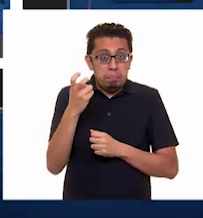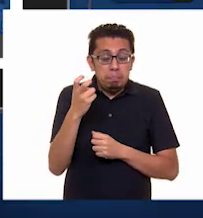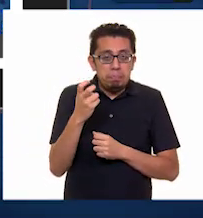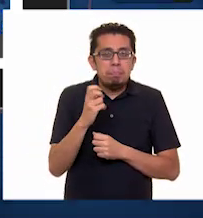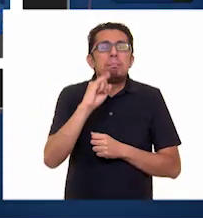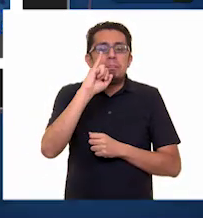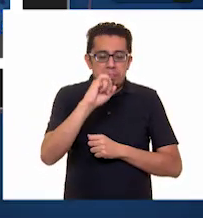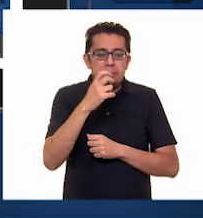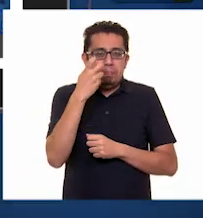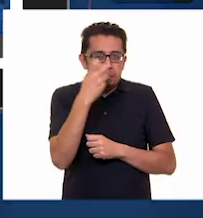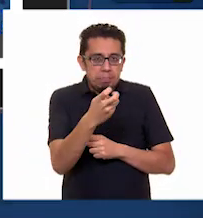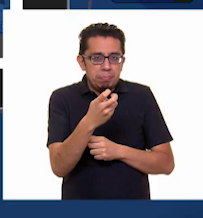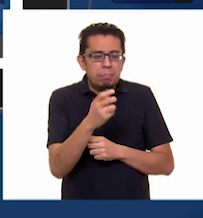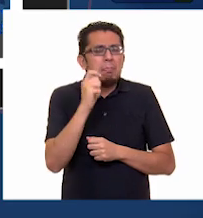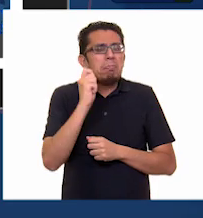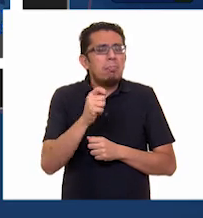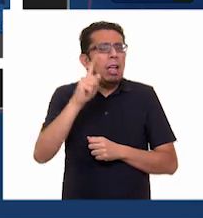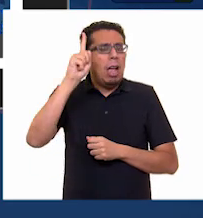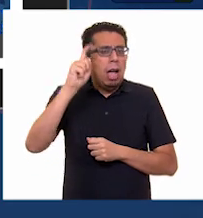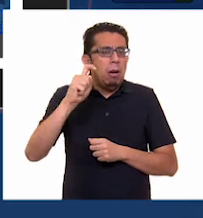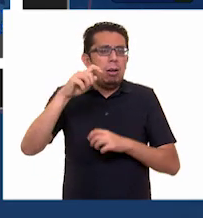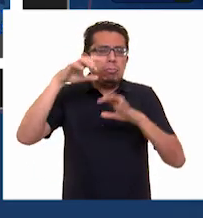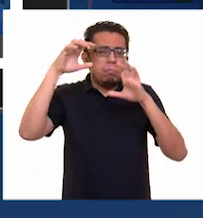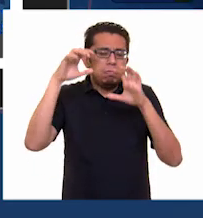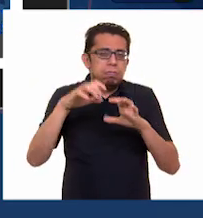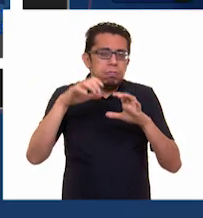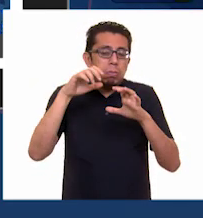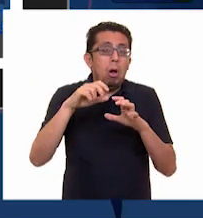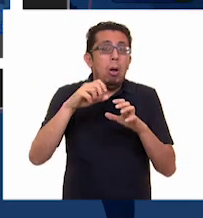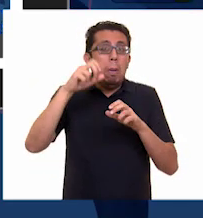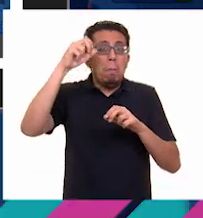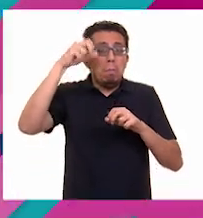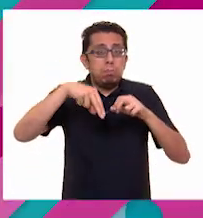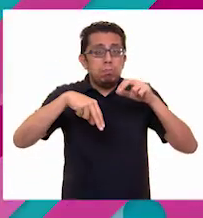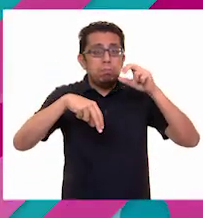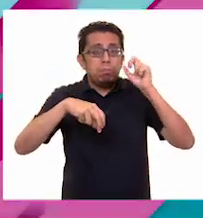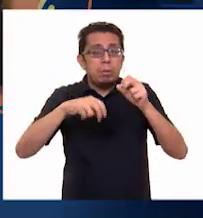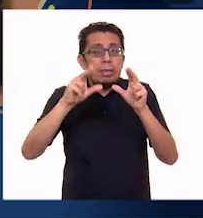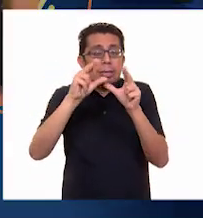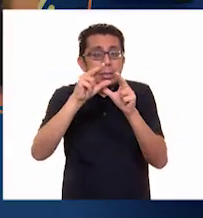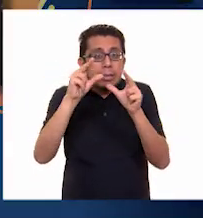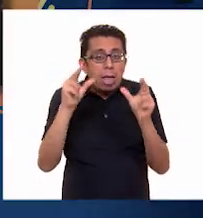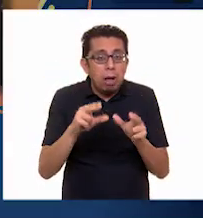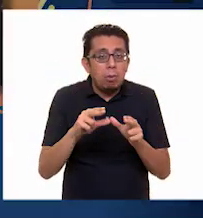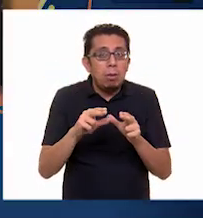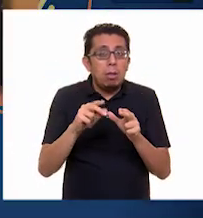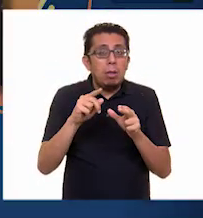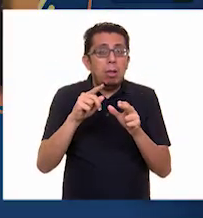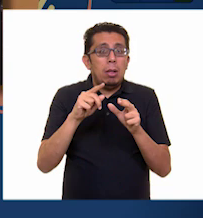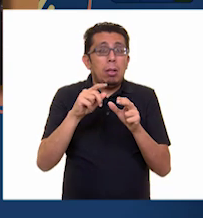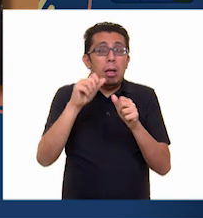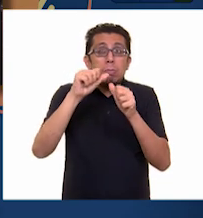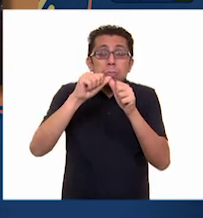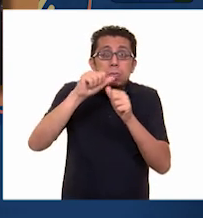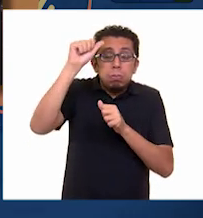La precipitación es la caída de agua, granizo o nieve desde la atmósfera hacia la superficie terrestre. La